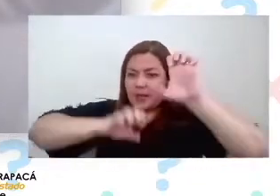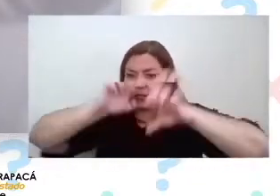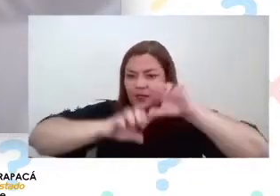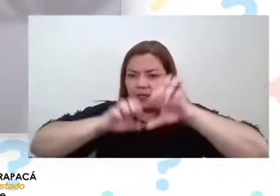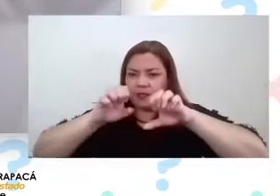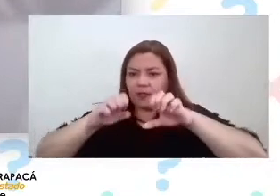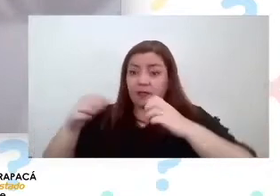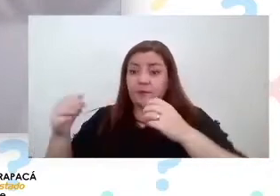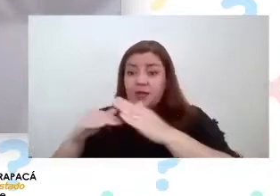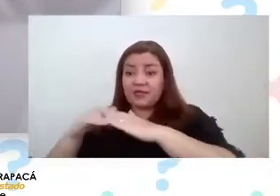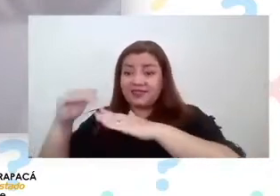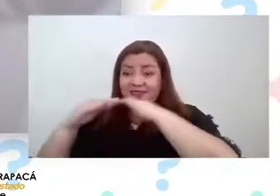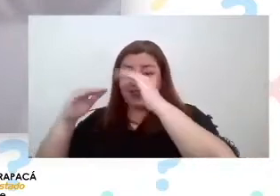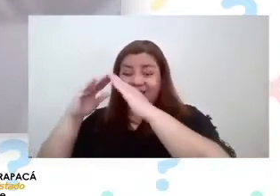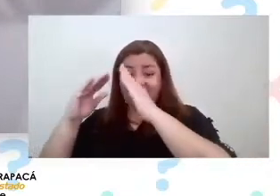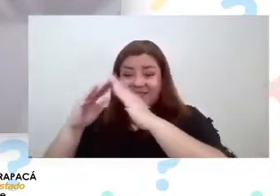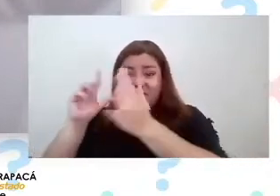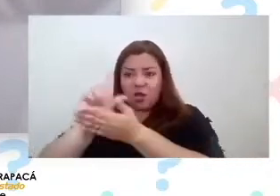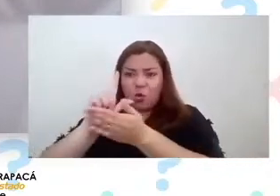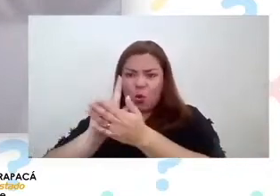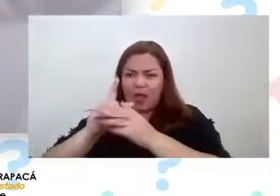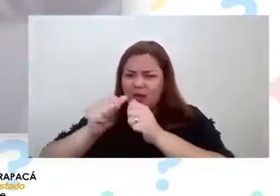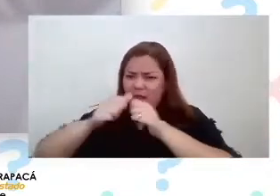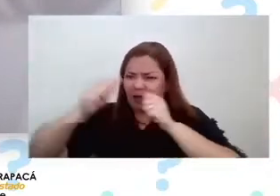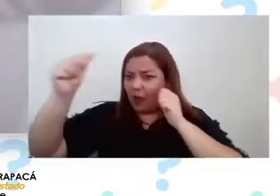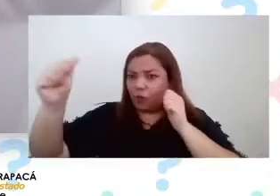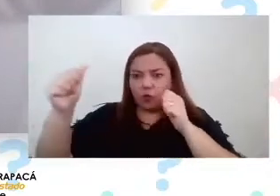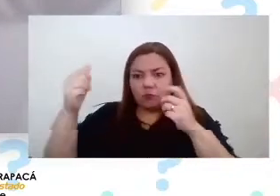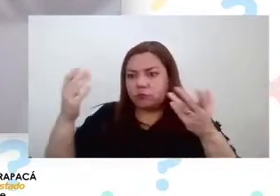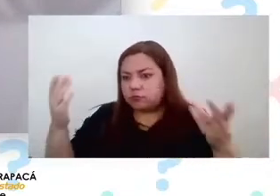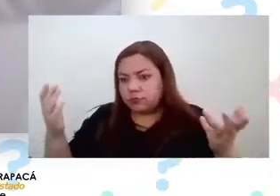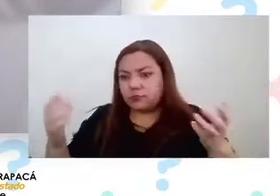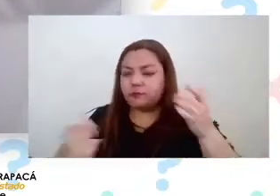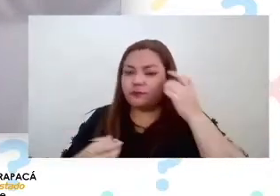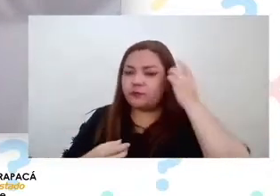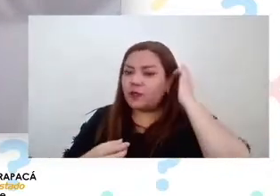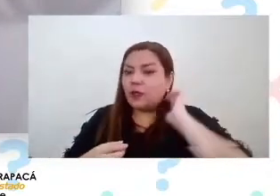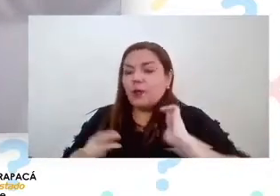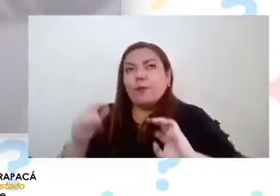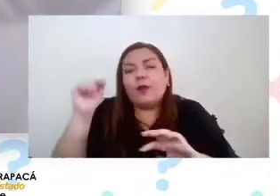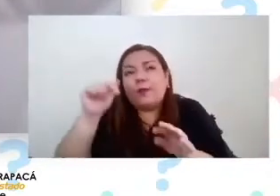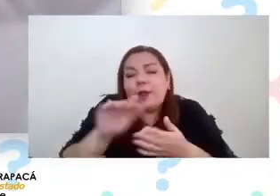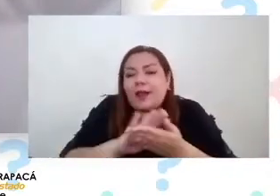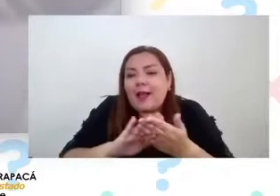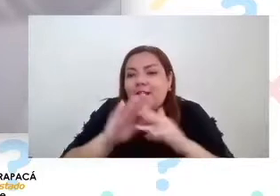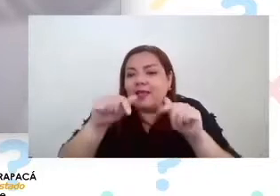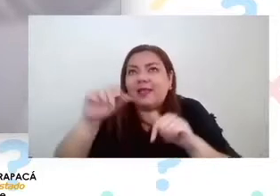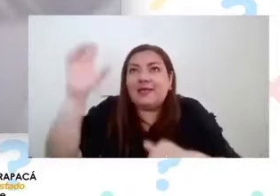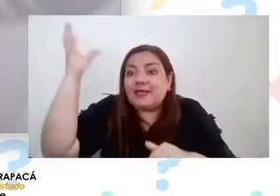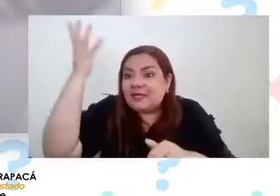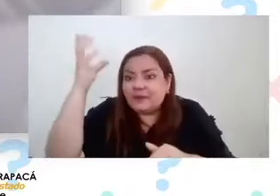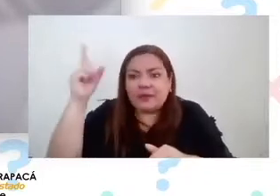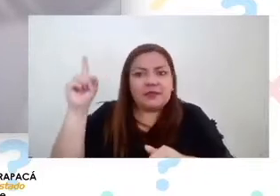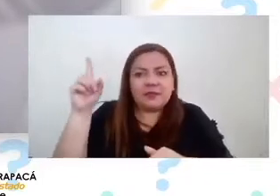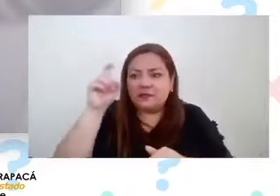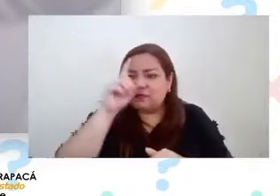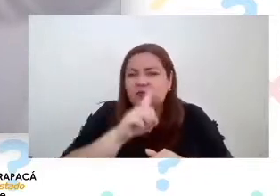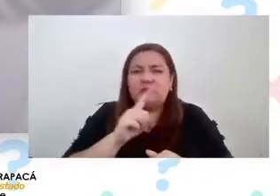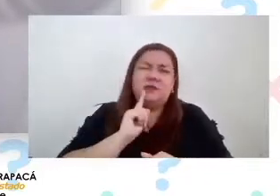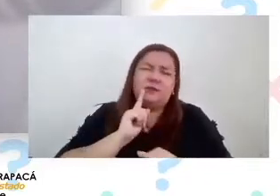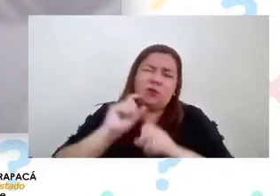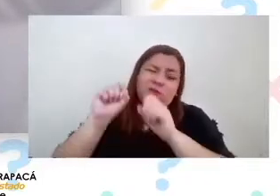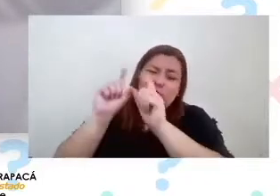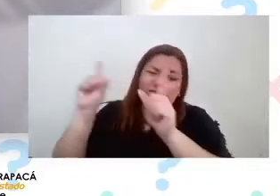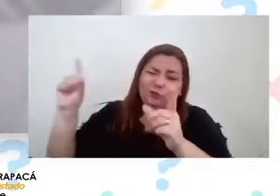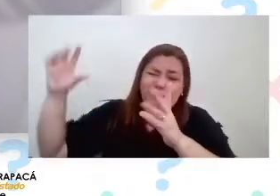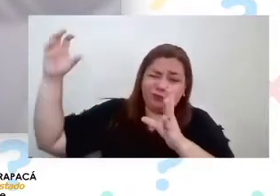inhóspitos también eso es muy bonito acá como el clima es tan difícil o sea tenemos una alta radiación tenemos